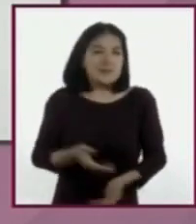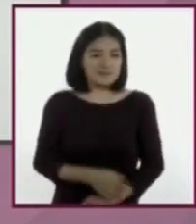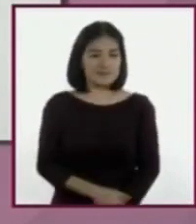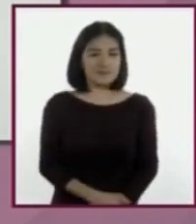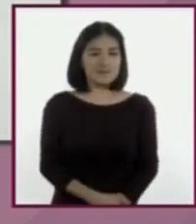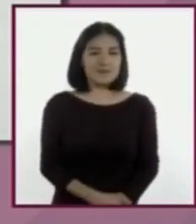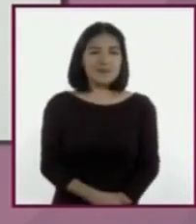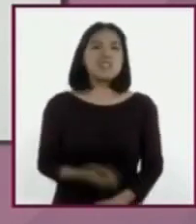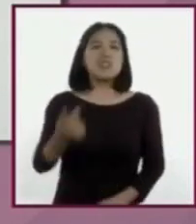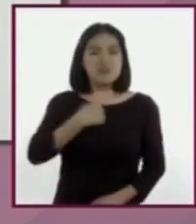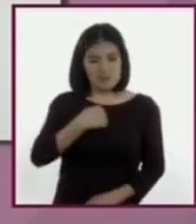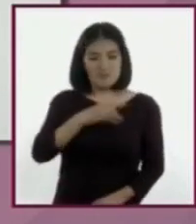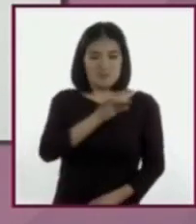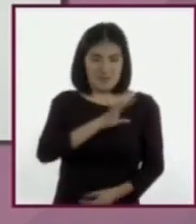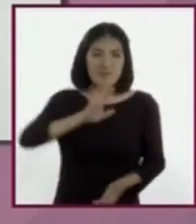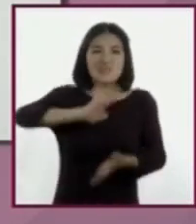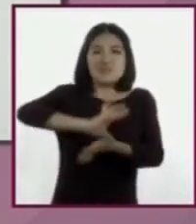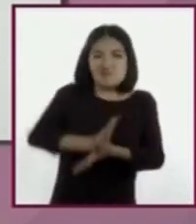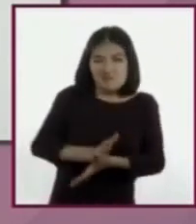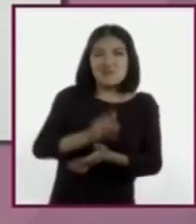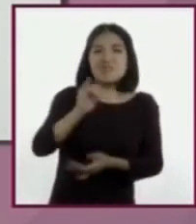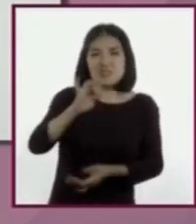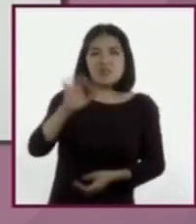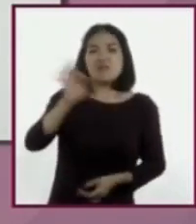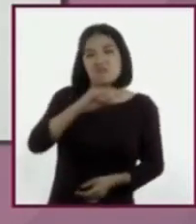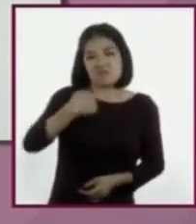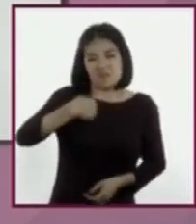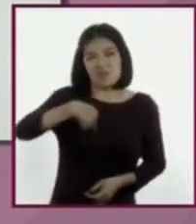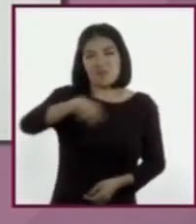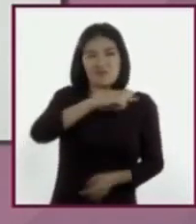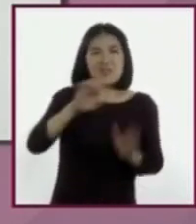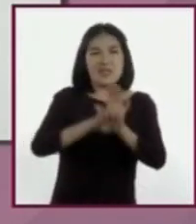Tengo miedo a la discriminación, por ejemplo, a los indígenas.